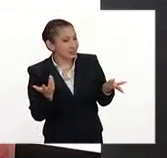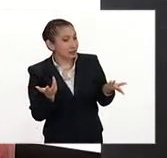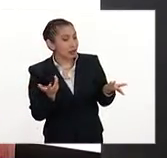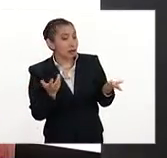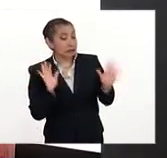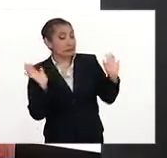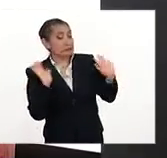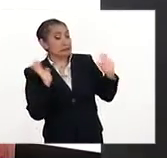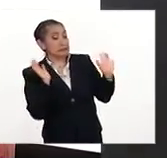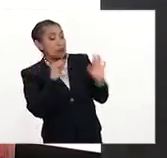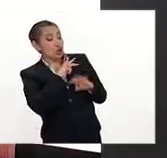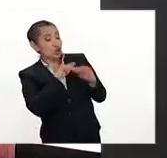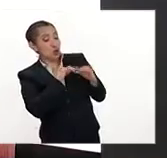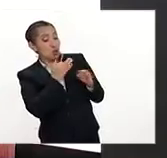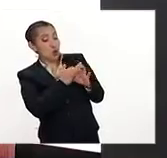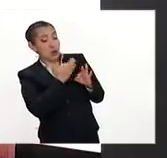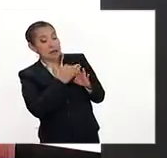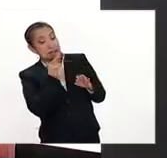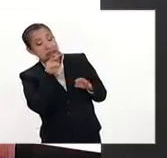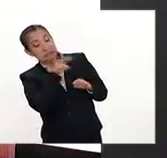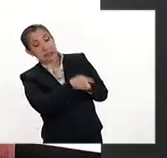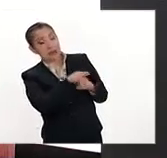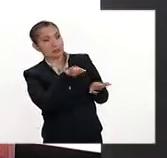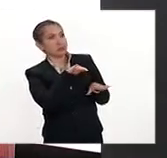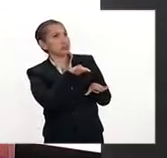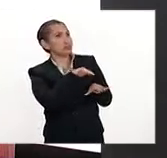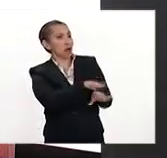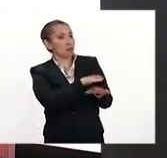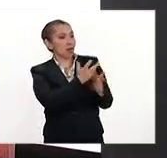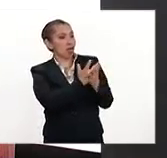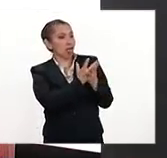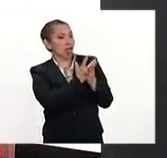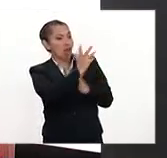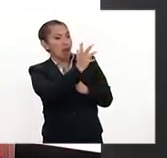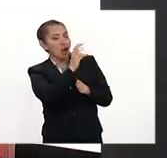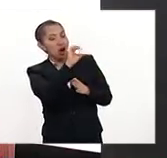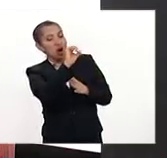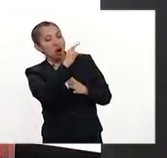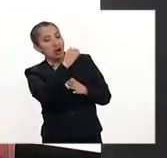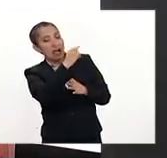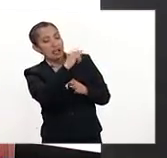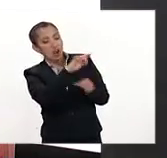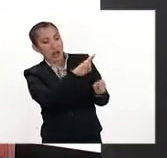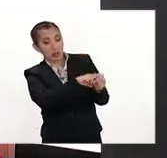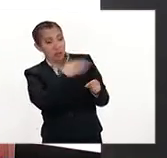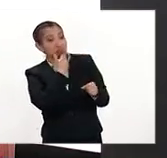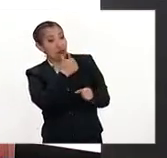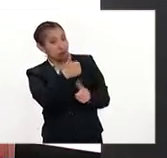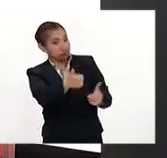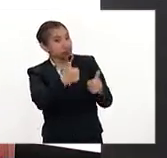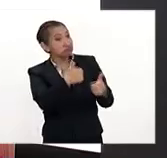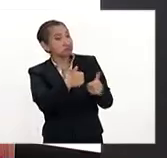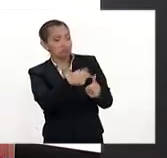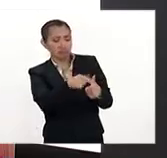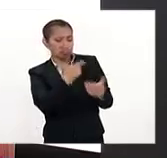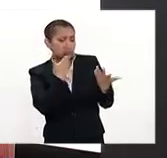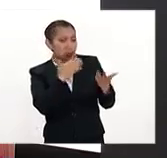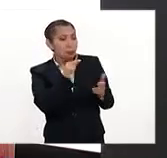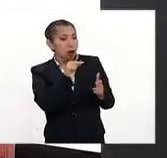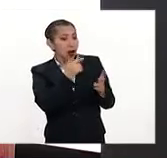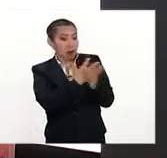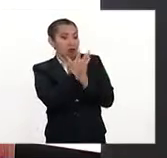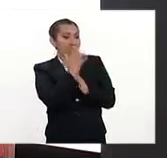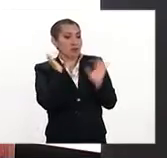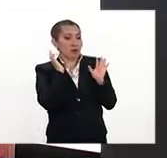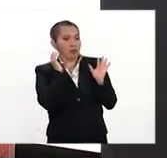la línea que hay ahora sobre lo exageradamente orgánico, naturista, que es muy bueno, yo no digo que no, pero